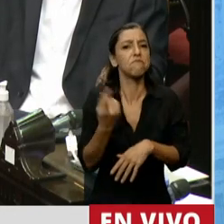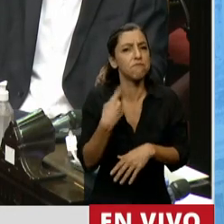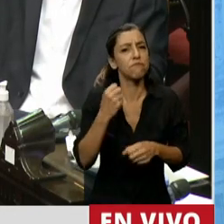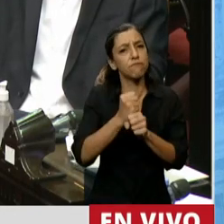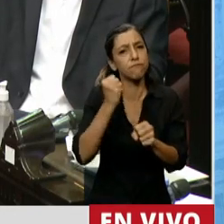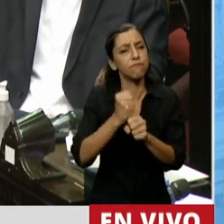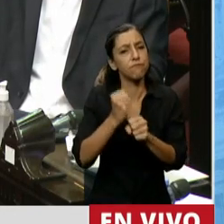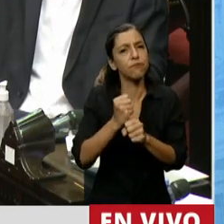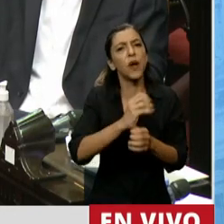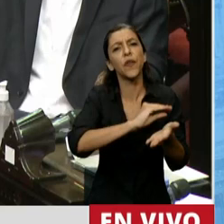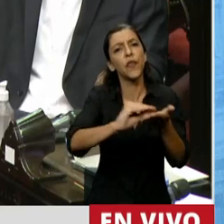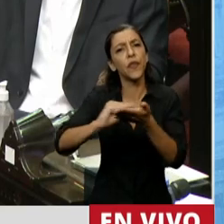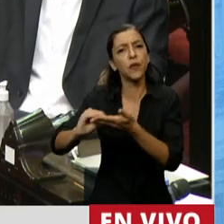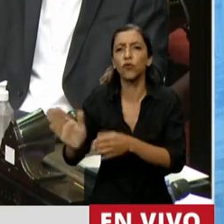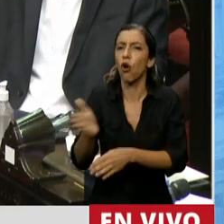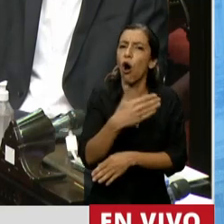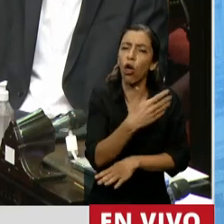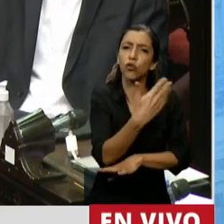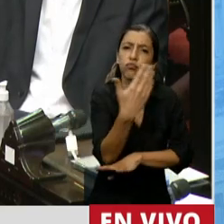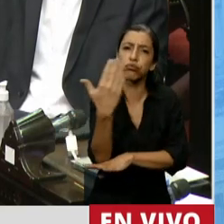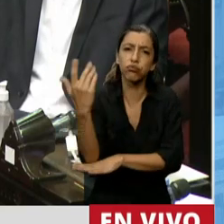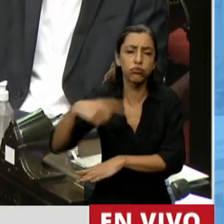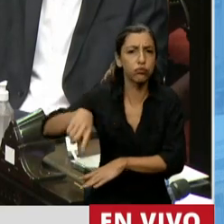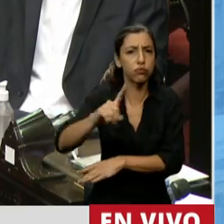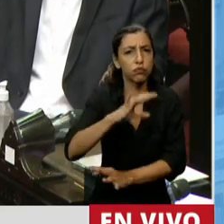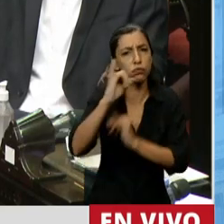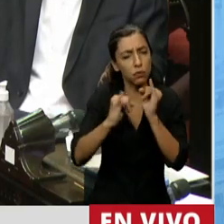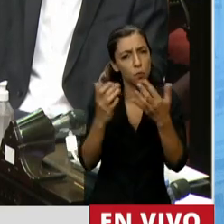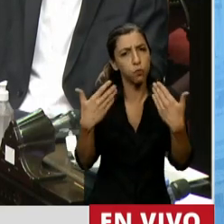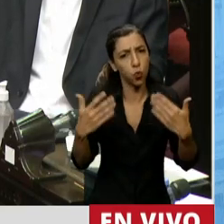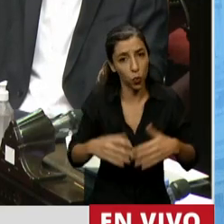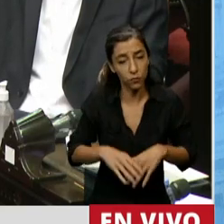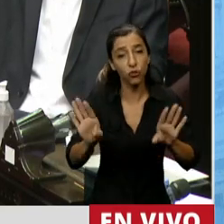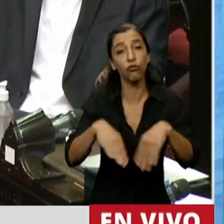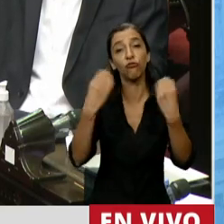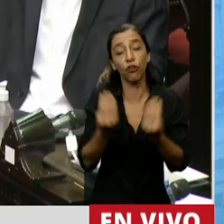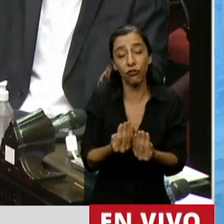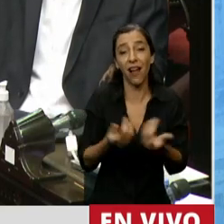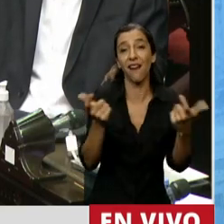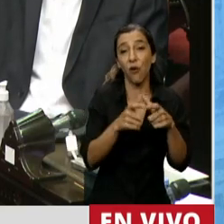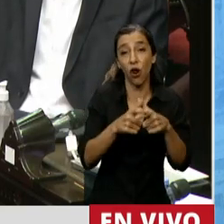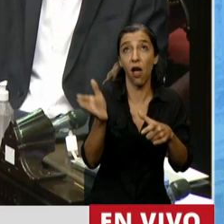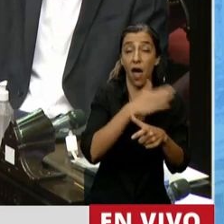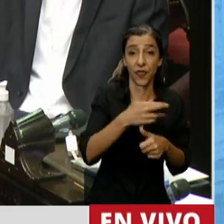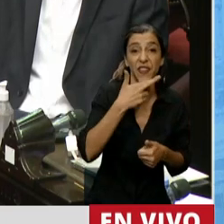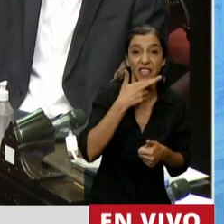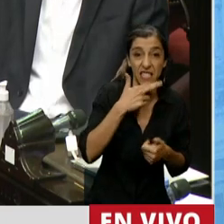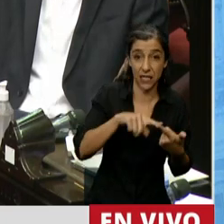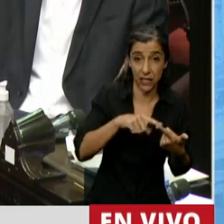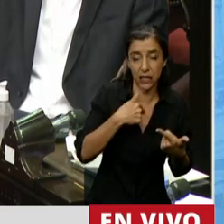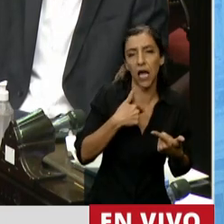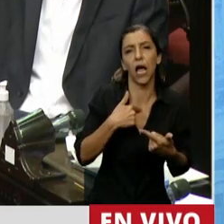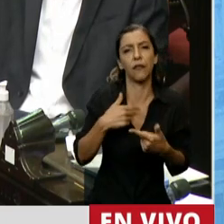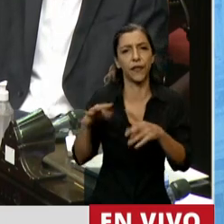todos los diputados pudieron expresarse. Así que si sumamos las 17 reuniones de la bicameral mixta, todas